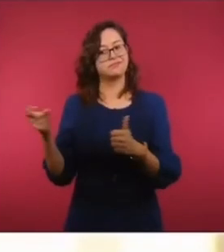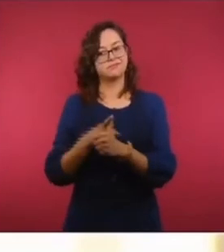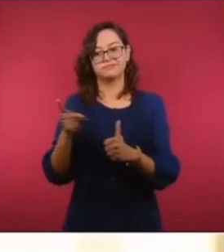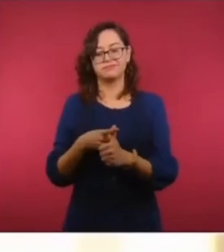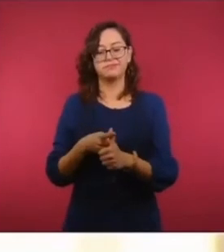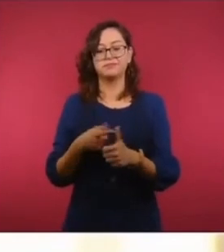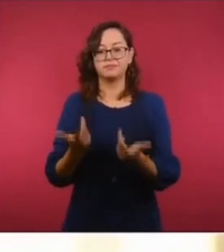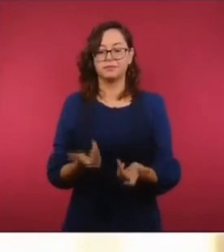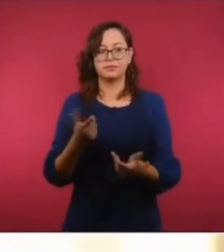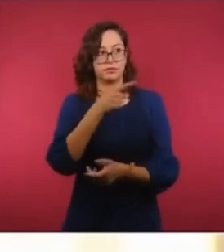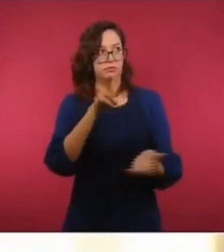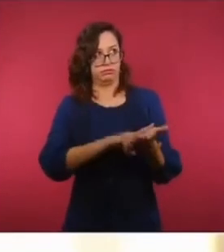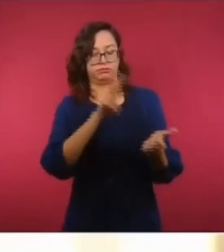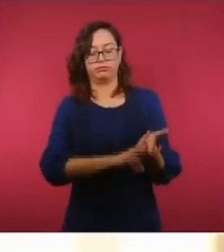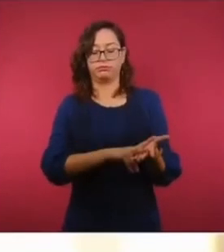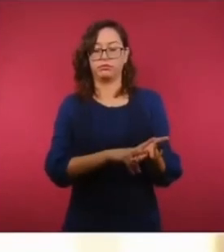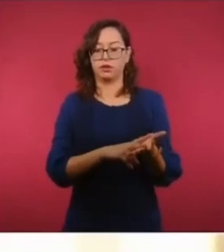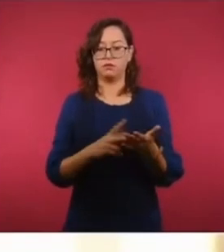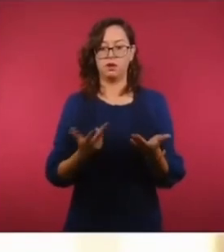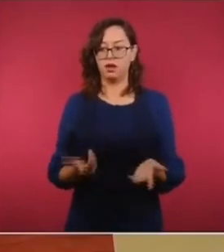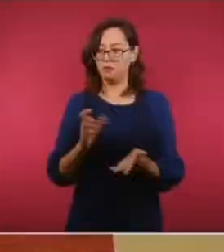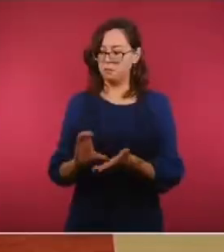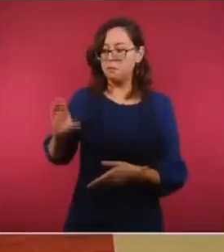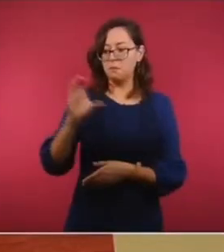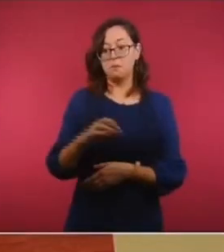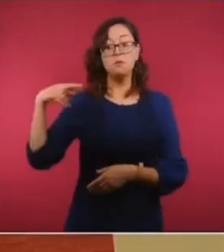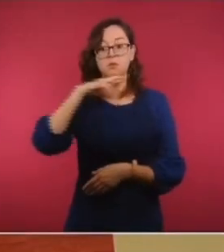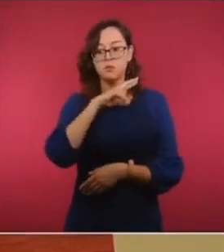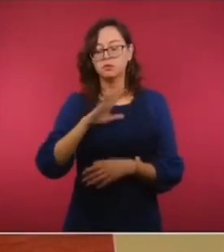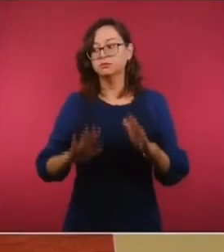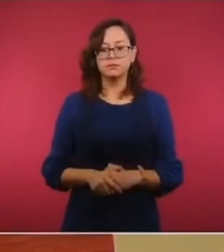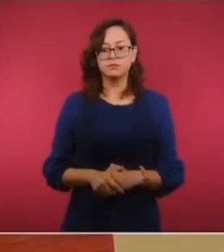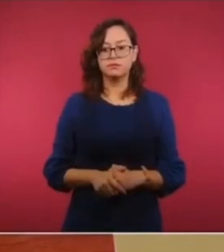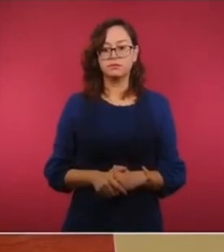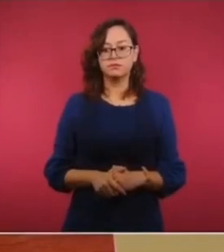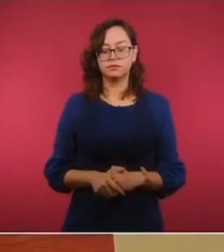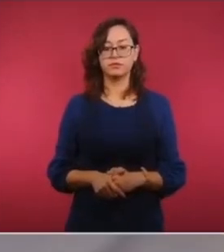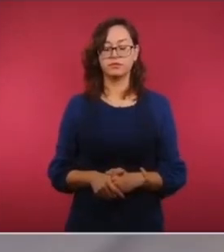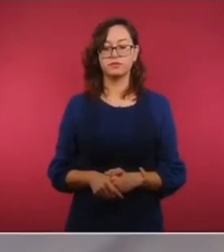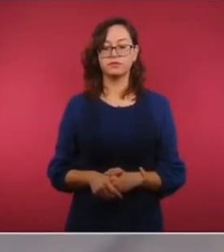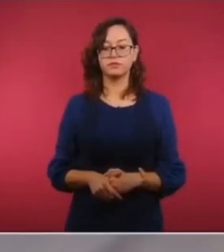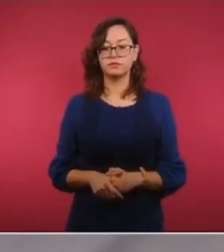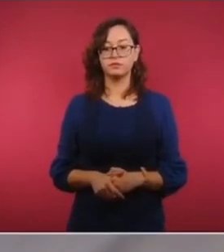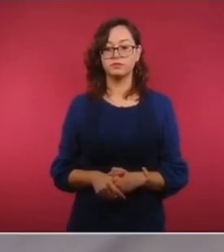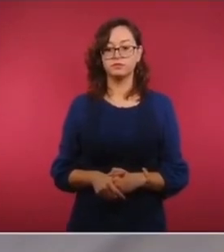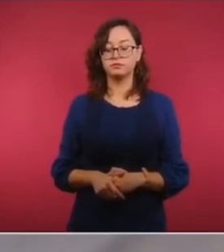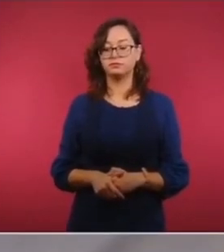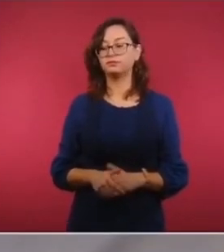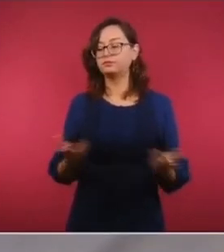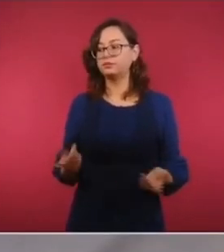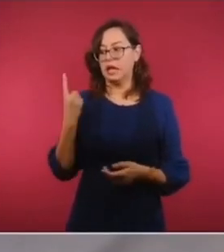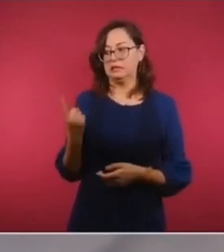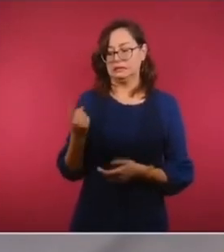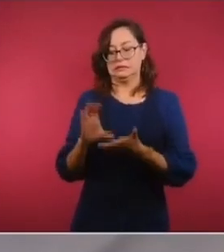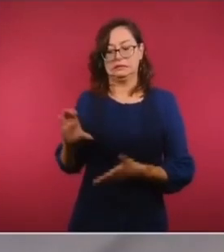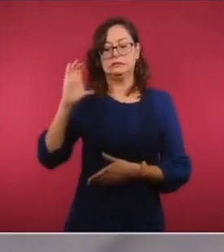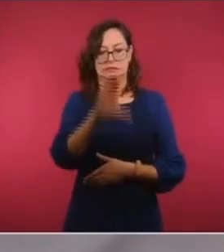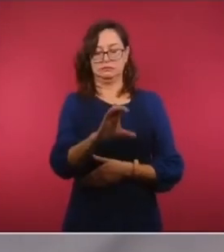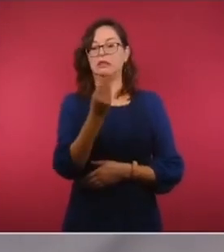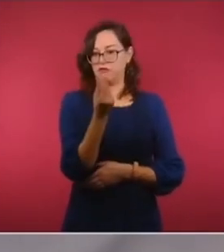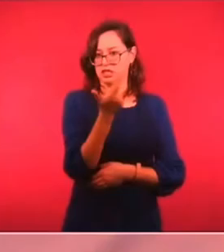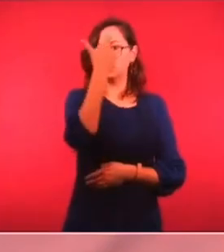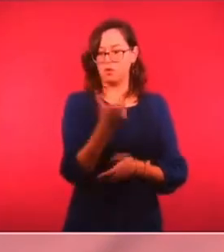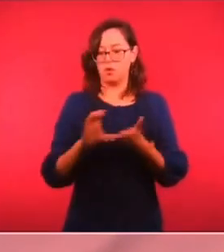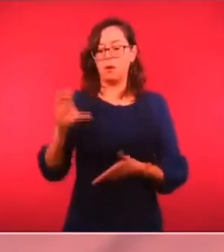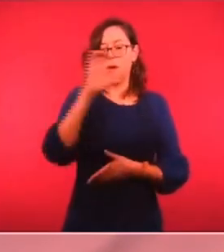tomando en cuenta el avalúo y lo haga más pronto. El primer interesado quiere pagar la mitad en efectivo y la mitad en